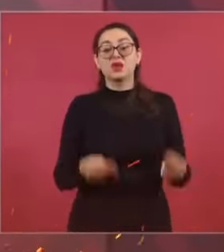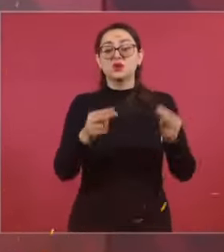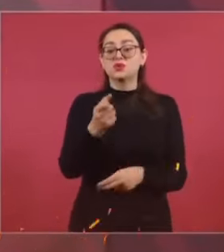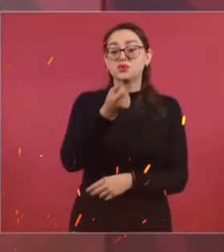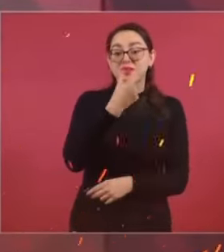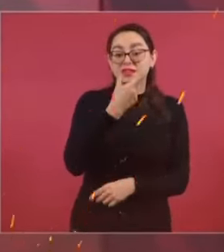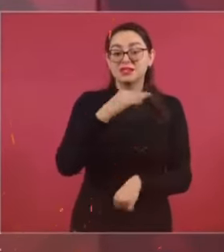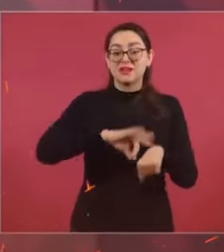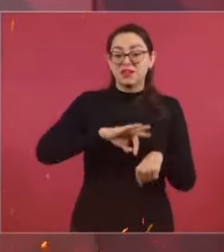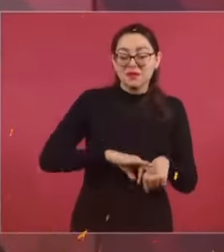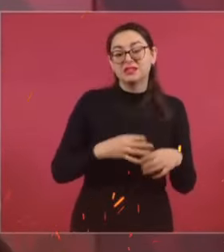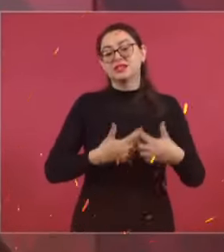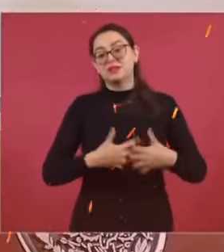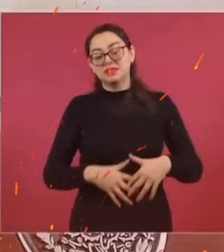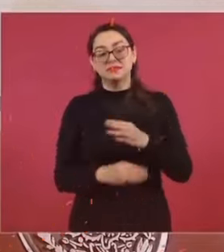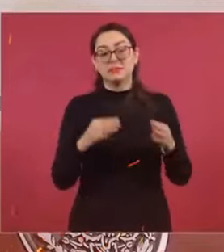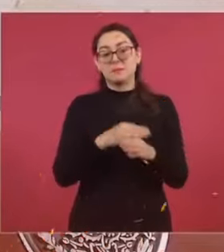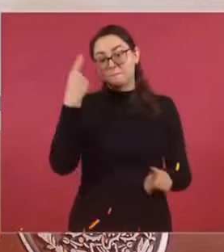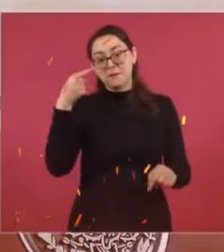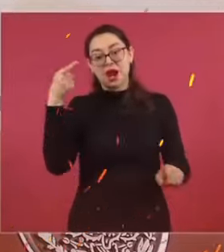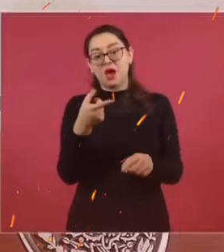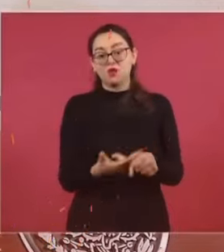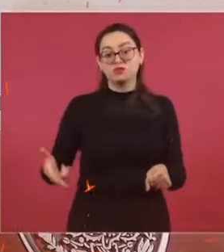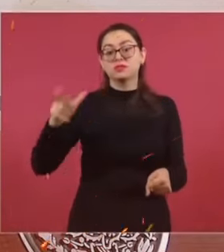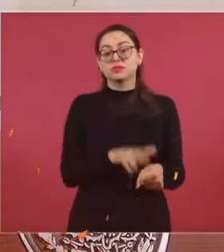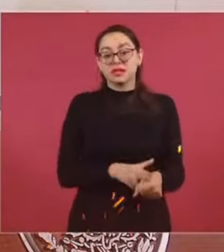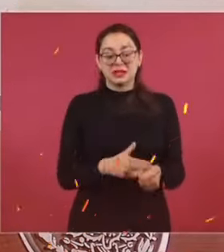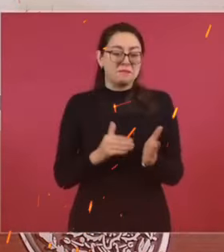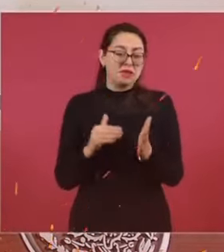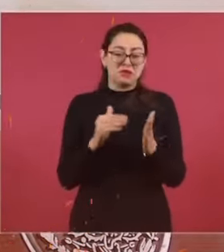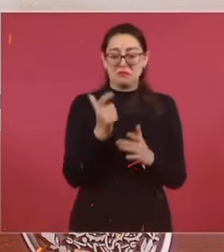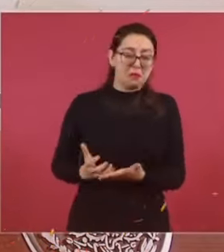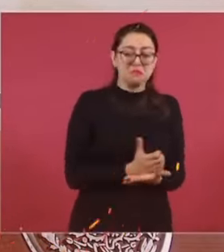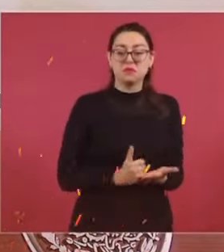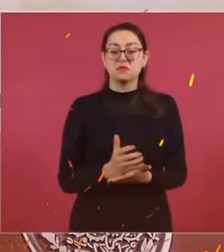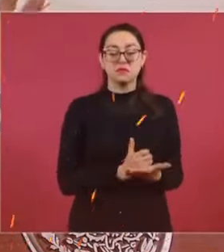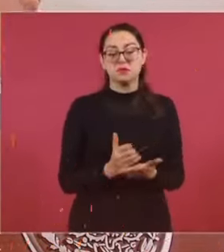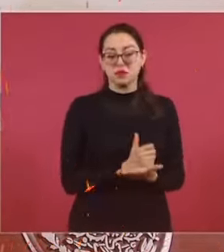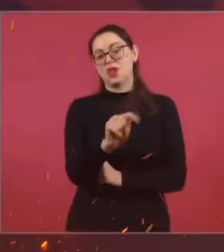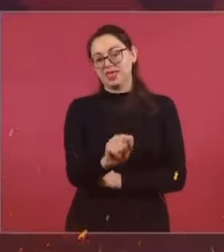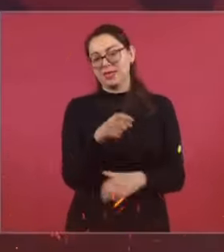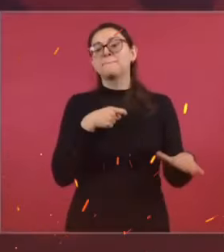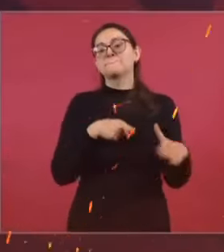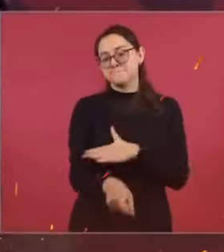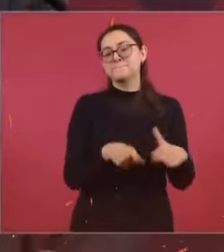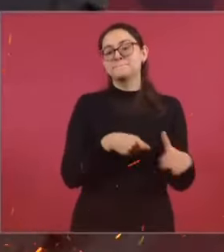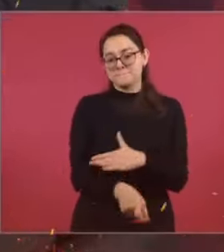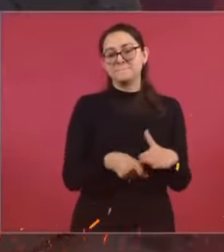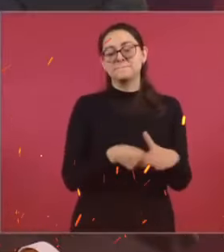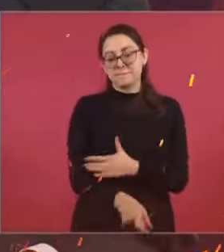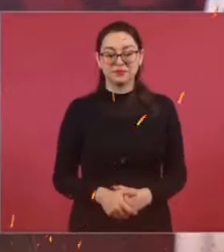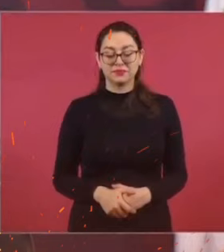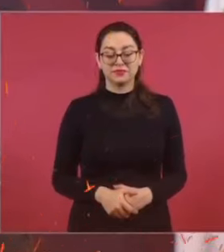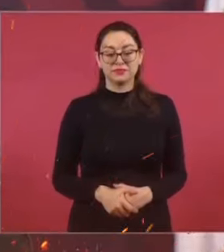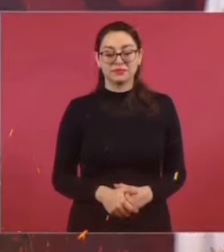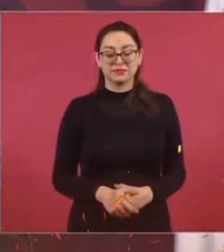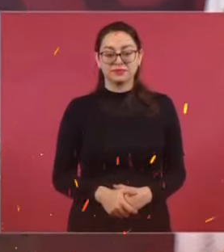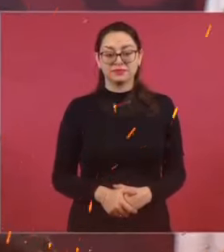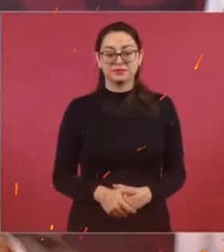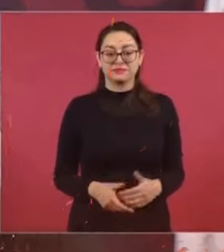médicos al gobierno. Y hacían su agosto, miles de millones de pesos. Y esas empresas le pagaban publicidad.